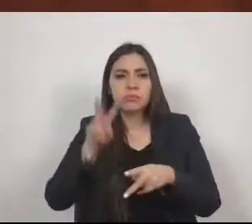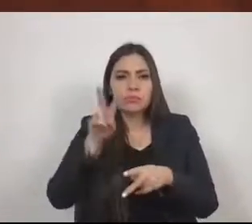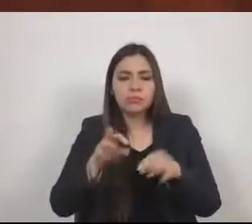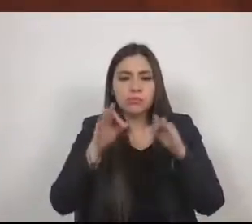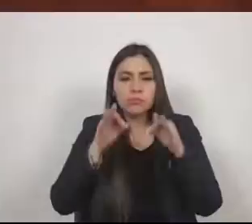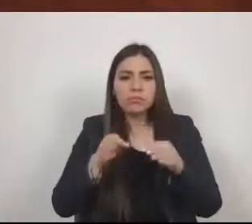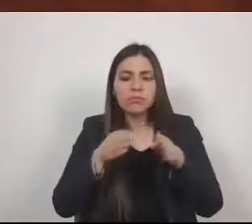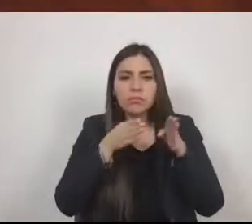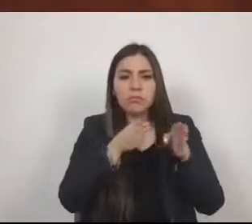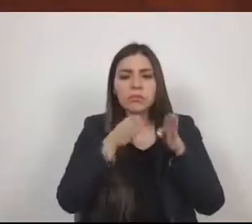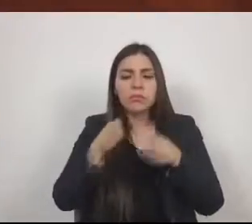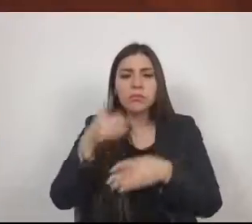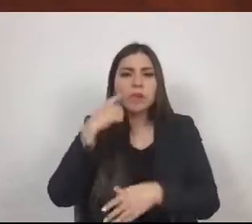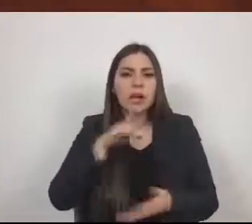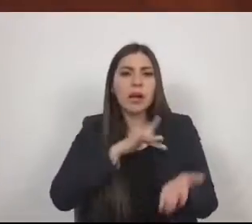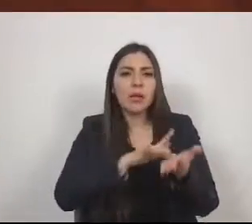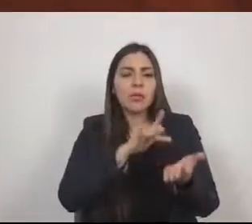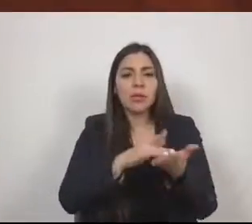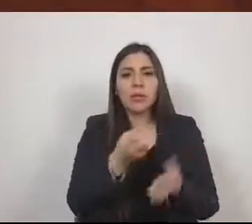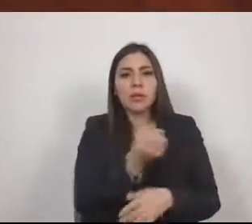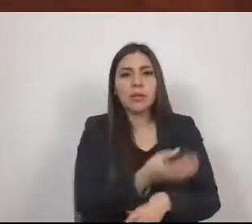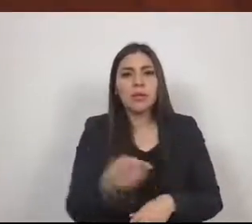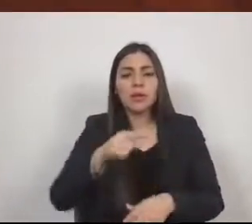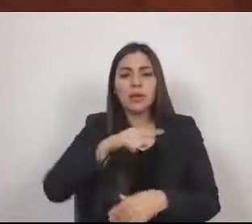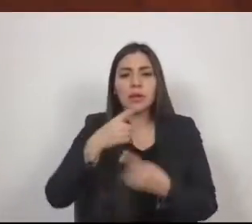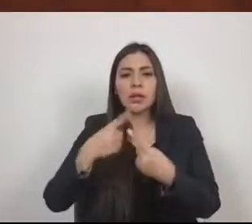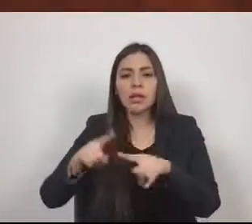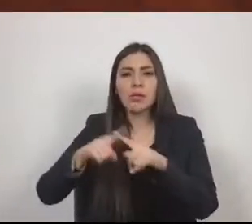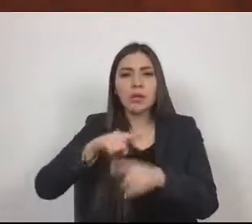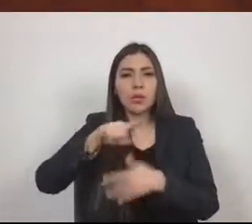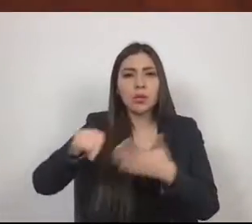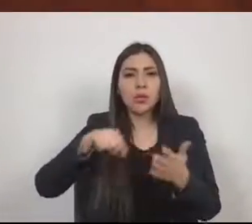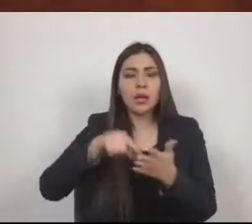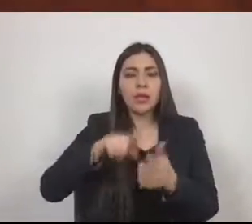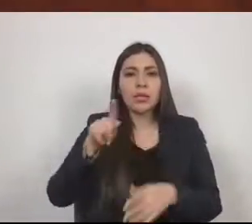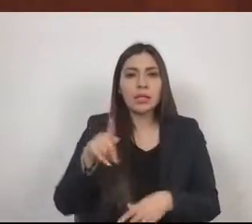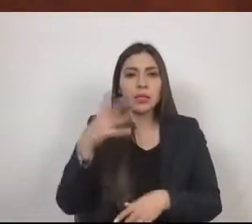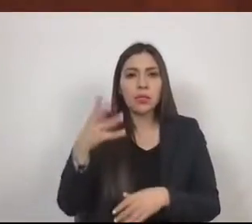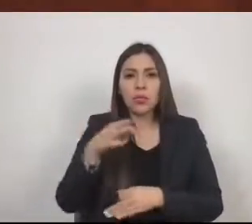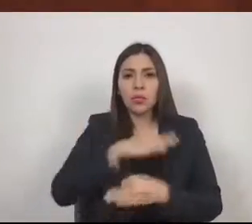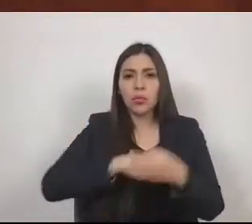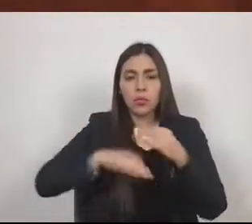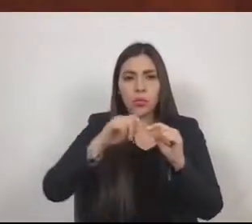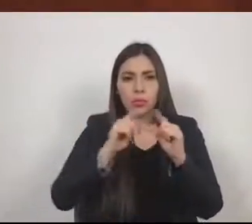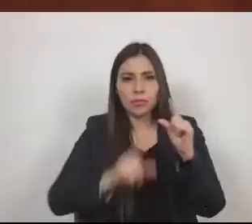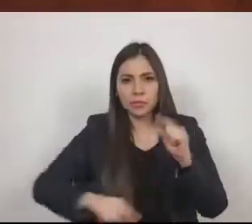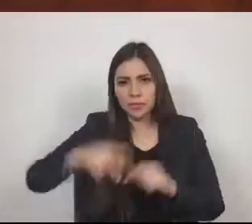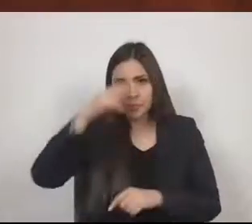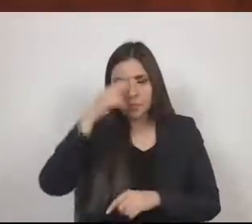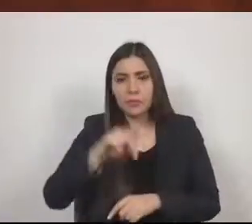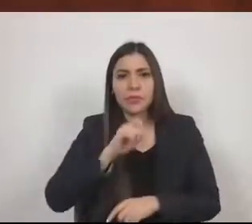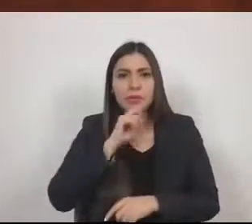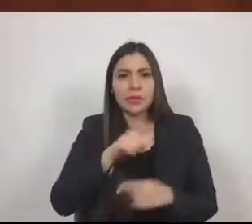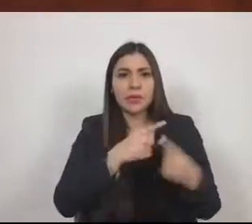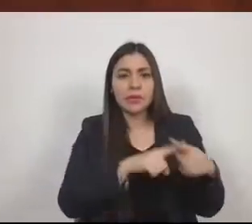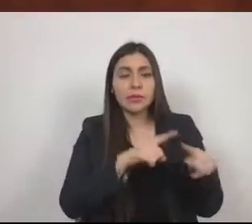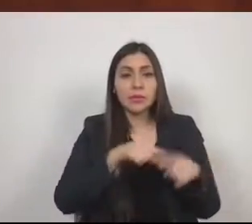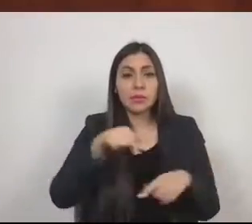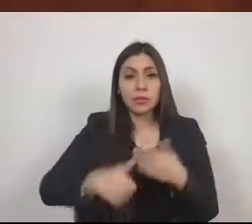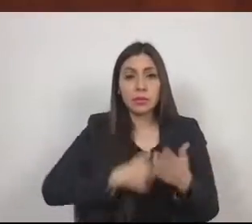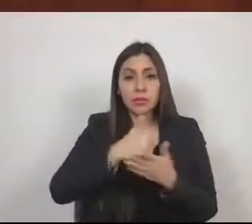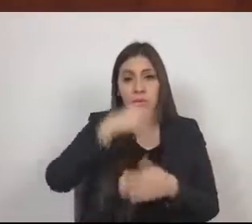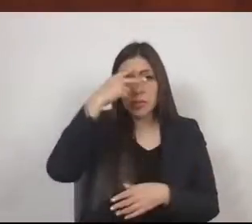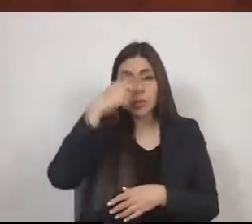beneficio de 74 zonas en todo el país, incluidos las 16 alcaldías de la Ciudad de